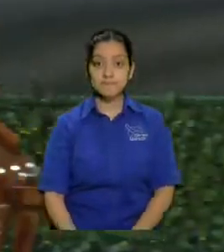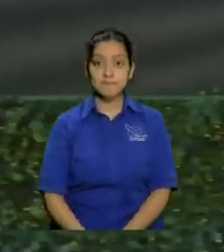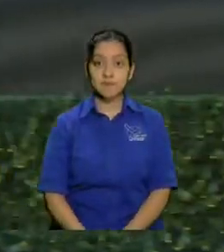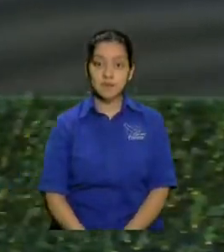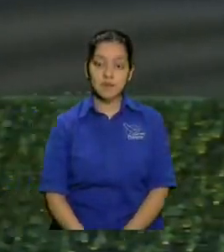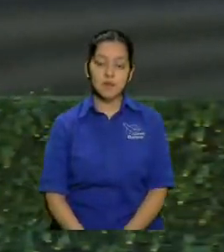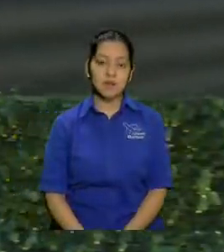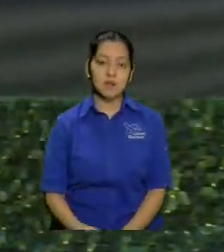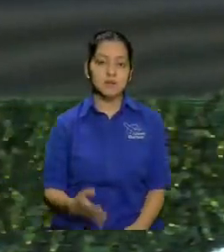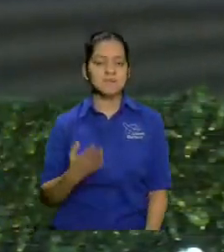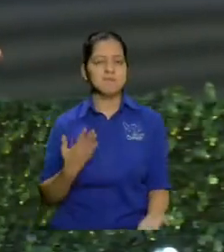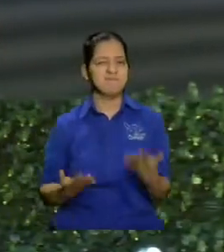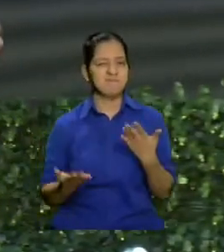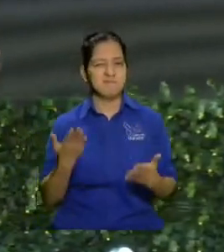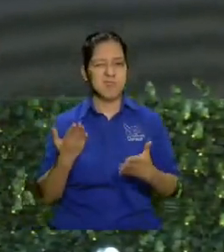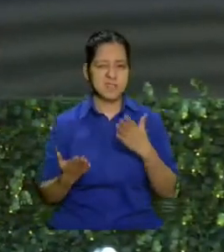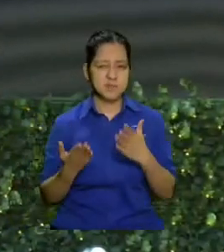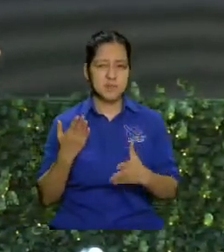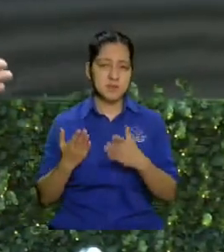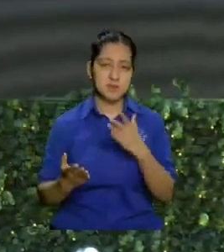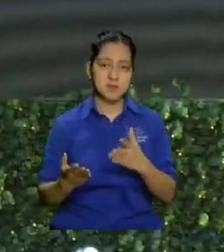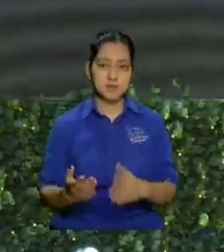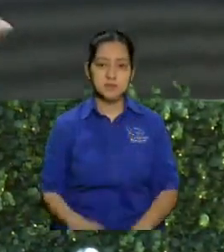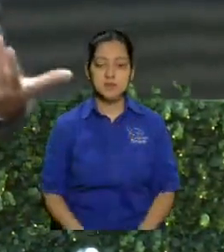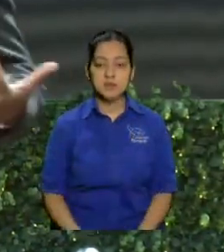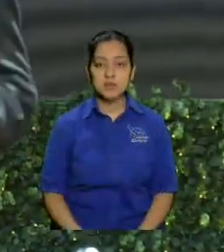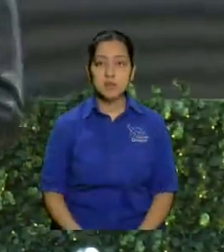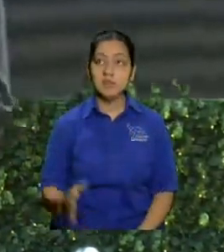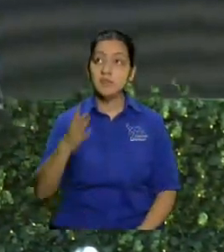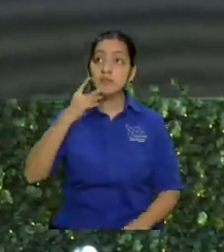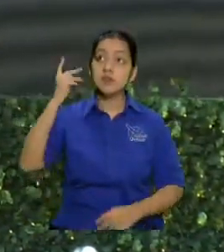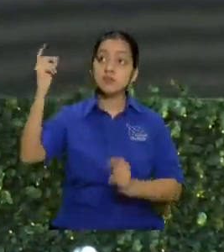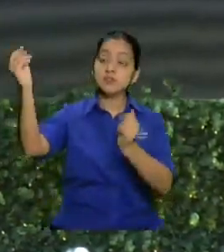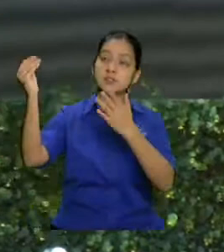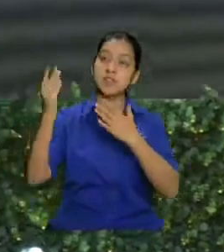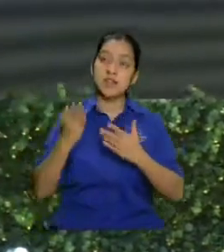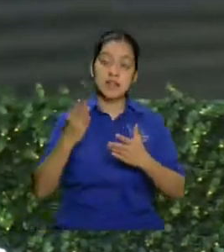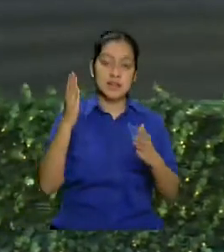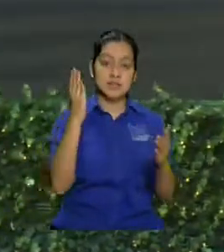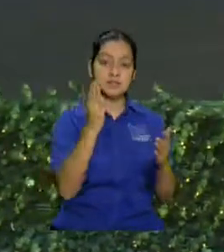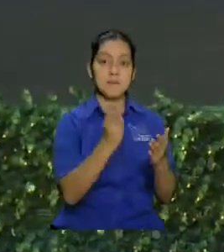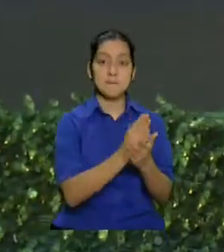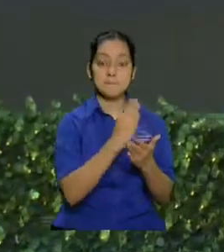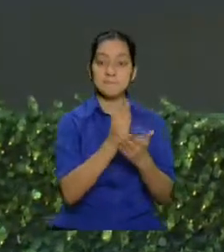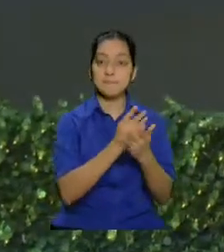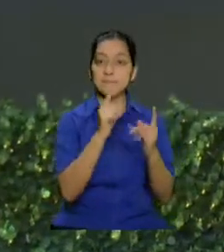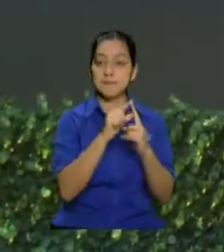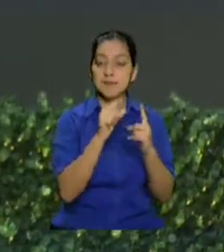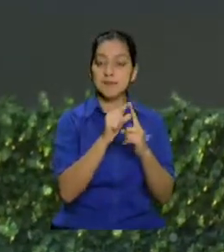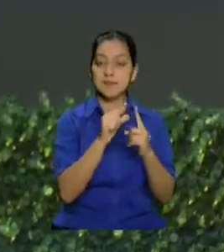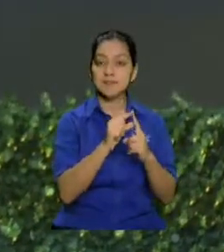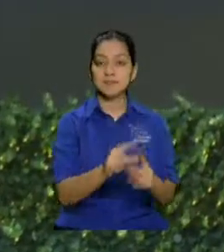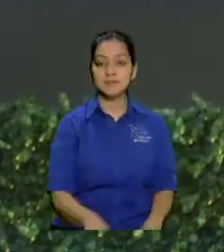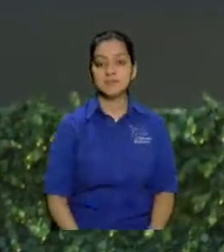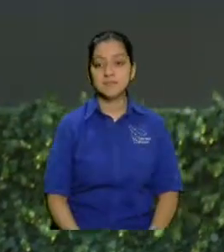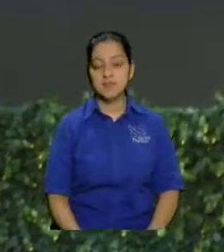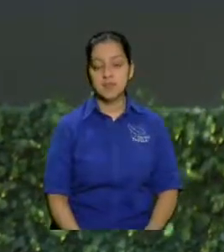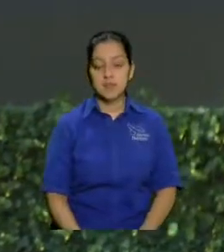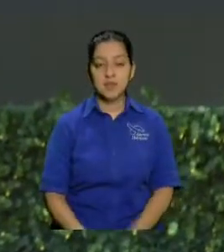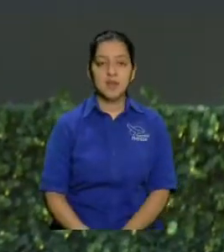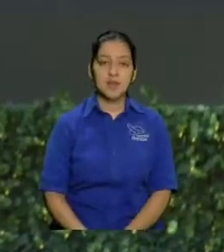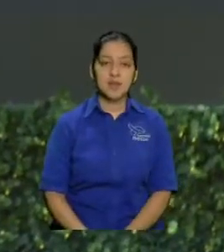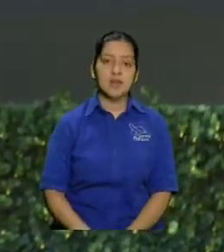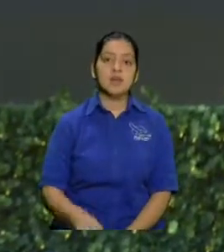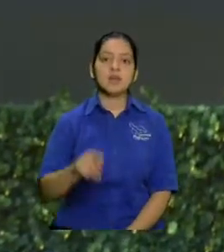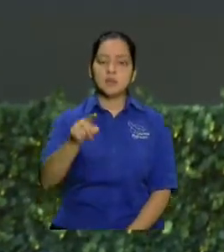más o menos bueno Dios se va a poner las palabras pero más o menos lo que tienes que decir es yo el señor me dio esta